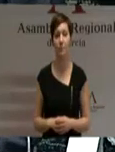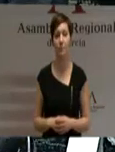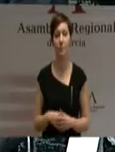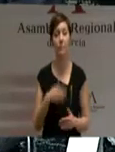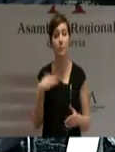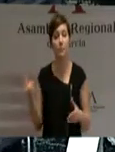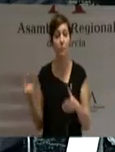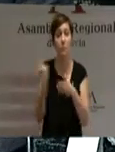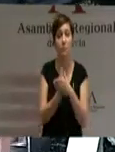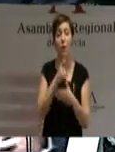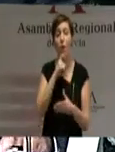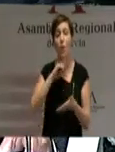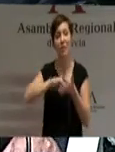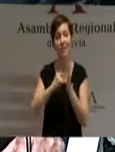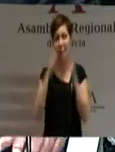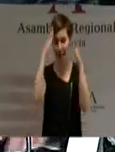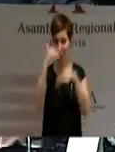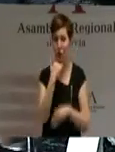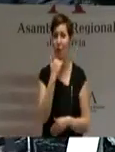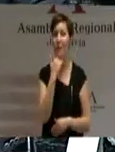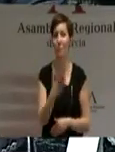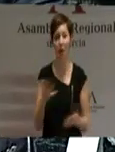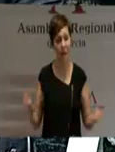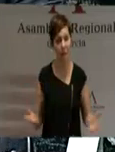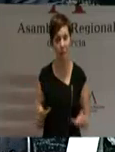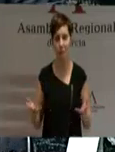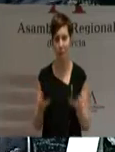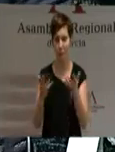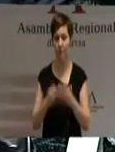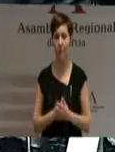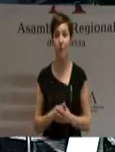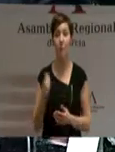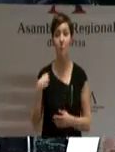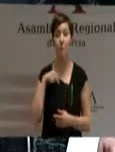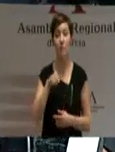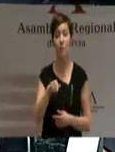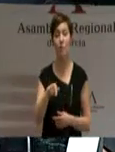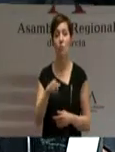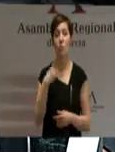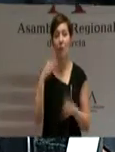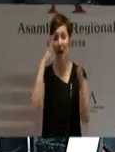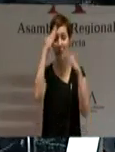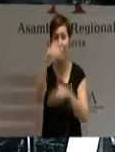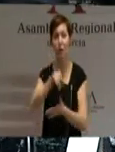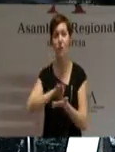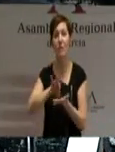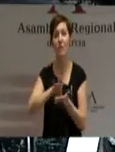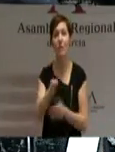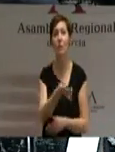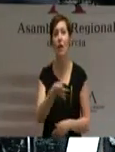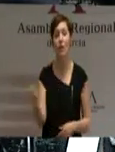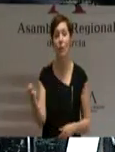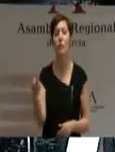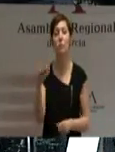impulsando el sistema de atención temprana. De la misma manera que hay que continuar prestando servicios adecuados a las necesidades de los